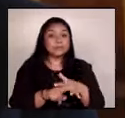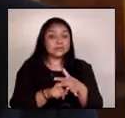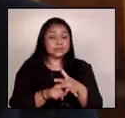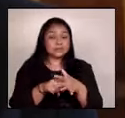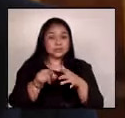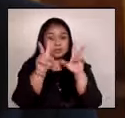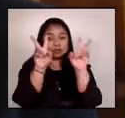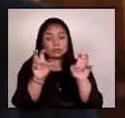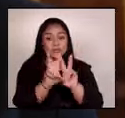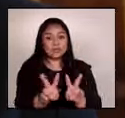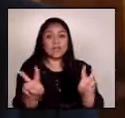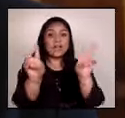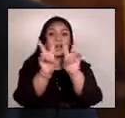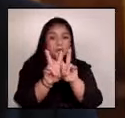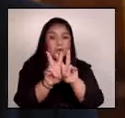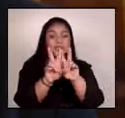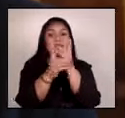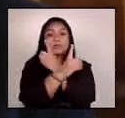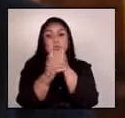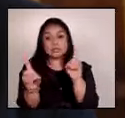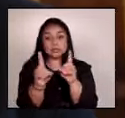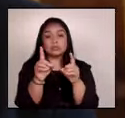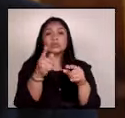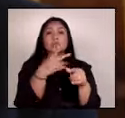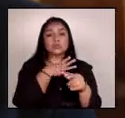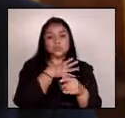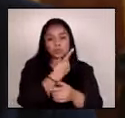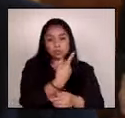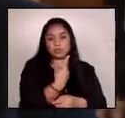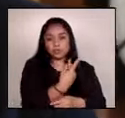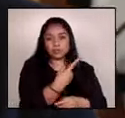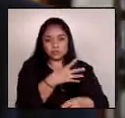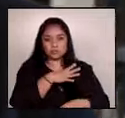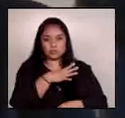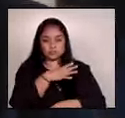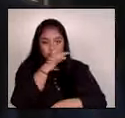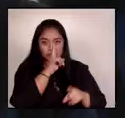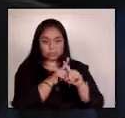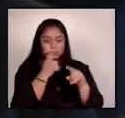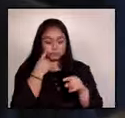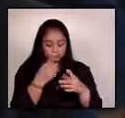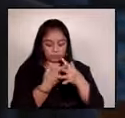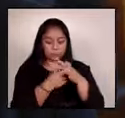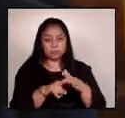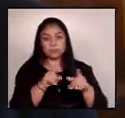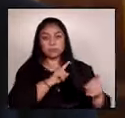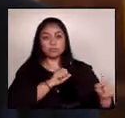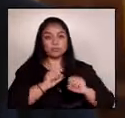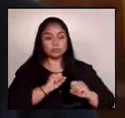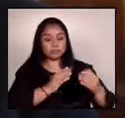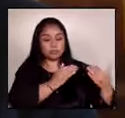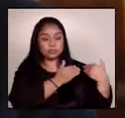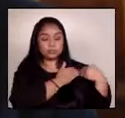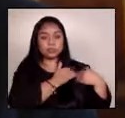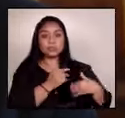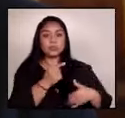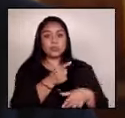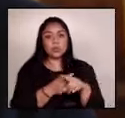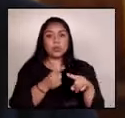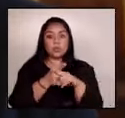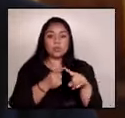los valores democráticos que compartimos y a partir de nuestro compromiso compartido con el desarrollo